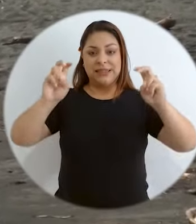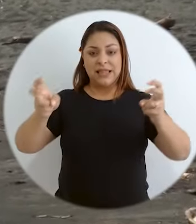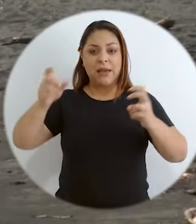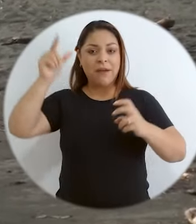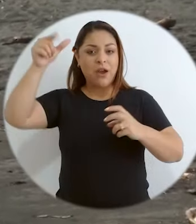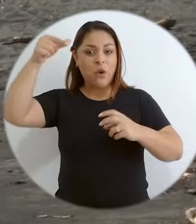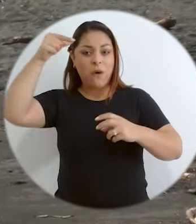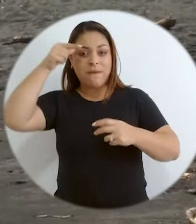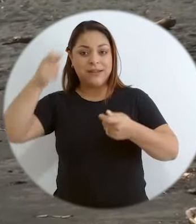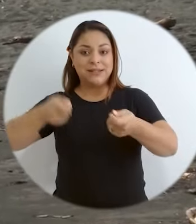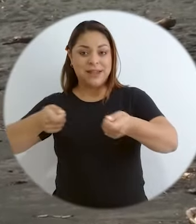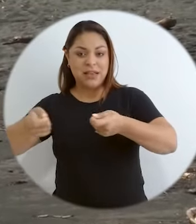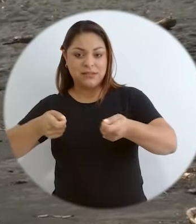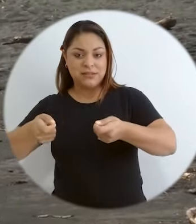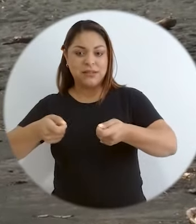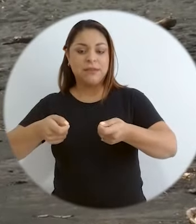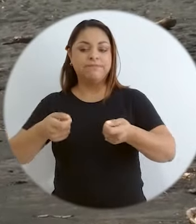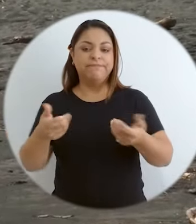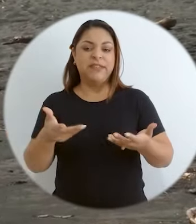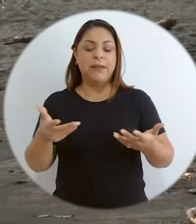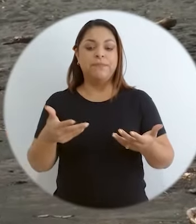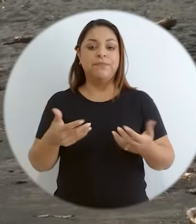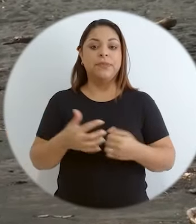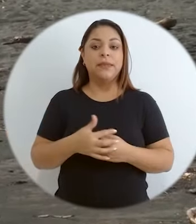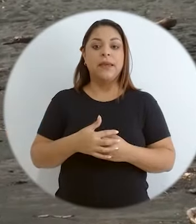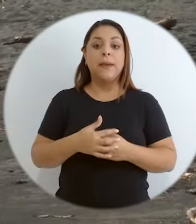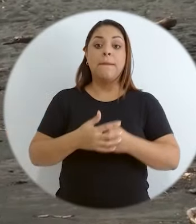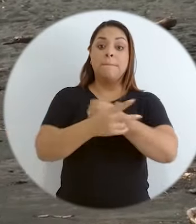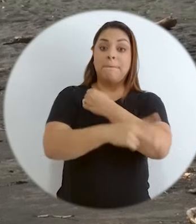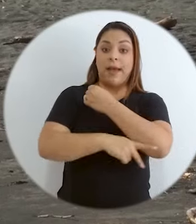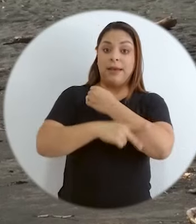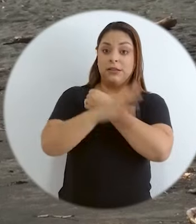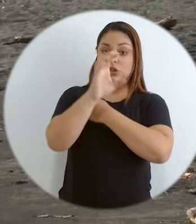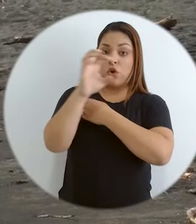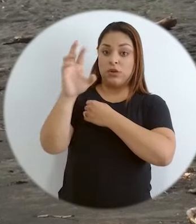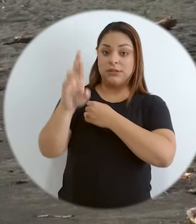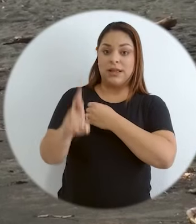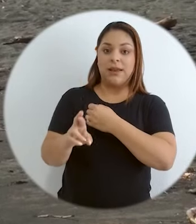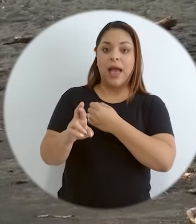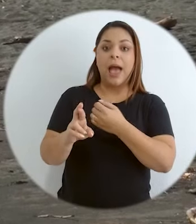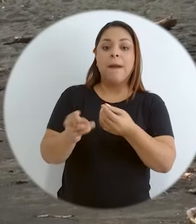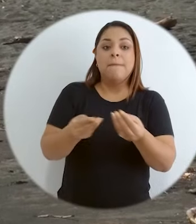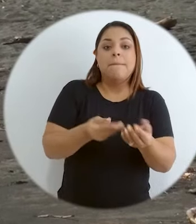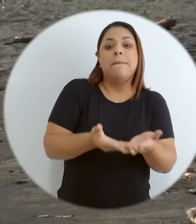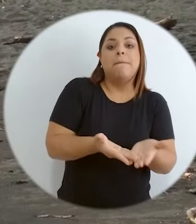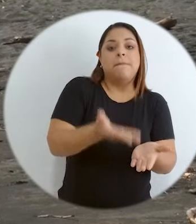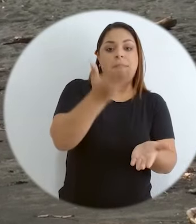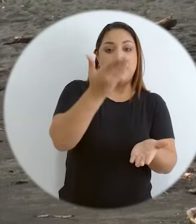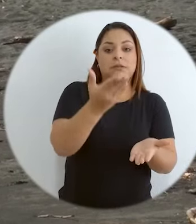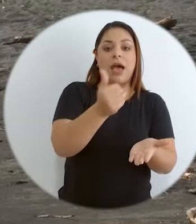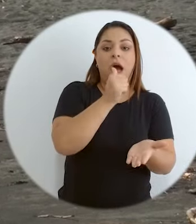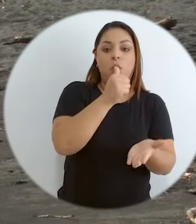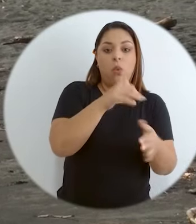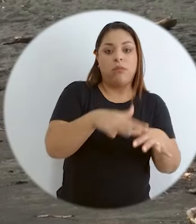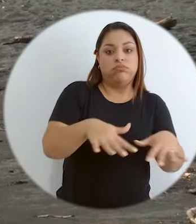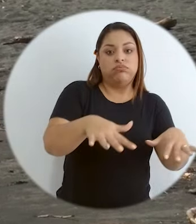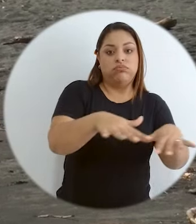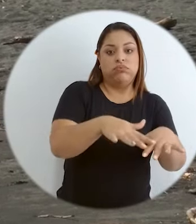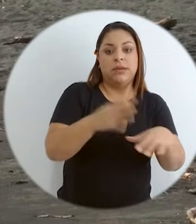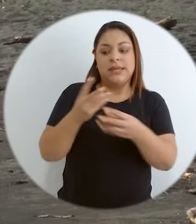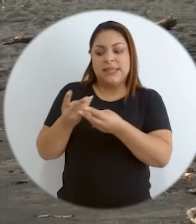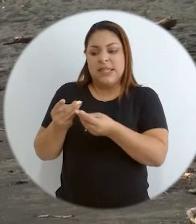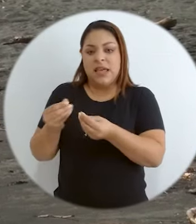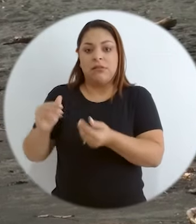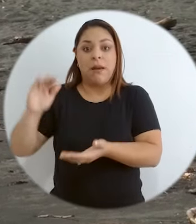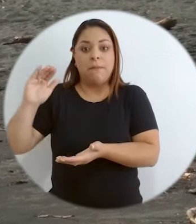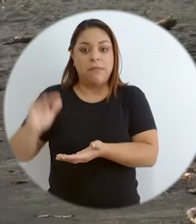gobernanza, y es que nuestro país es más mar que tierra y eso implica que necesitamos